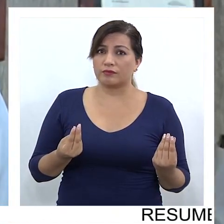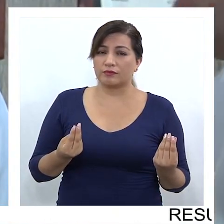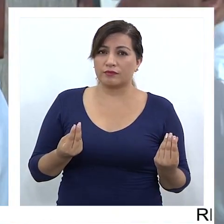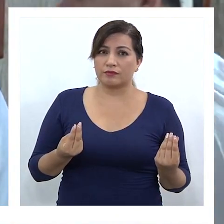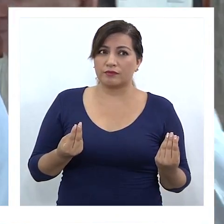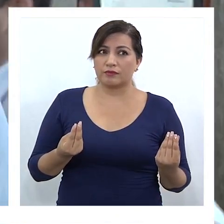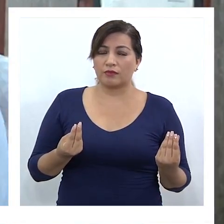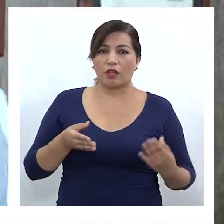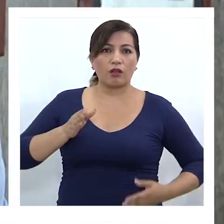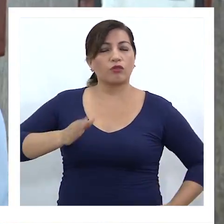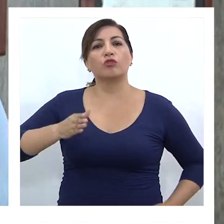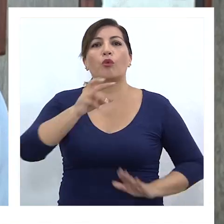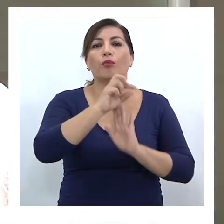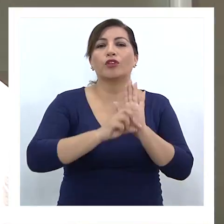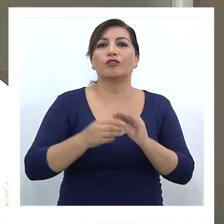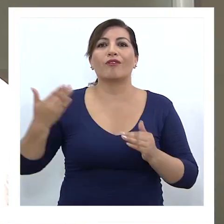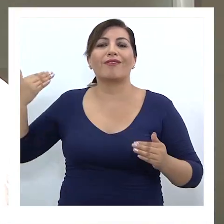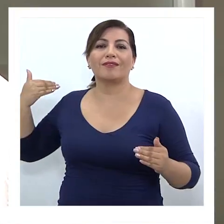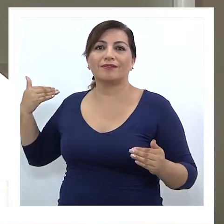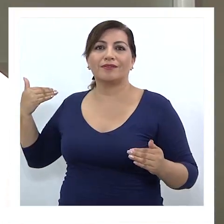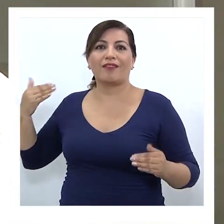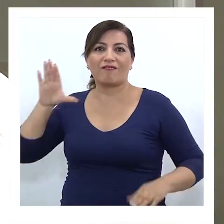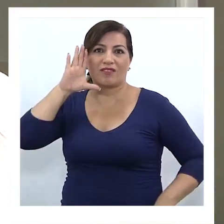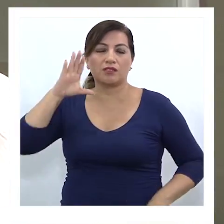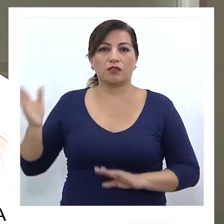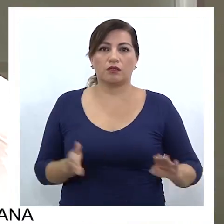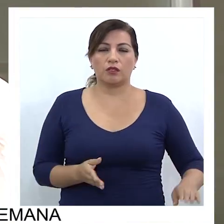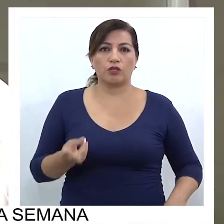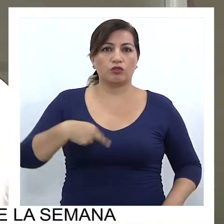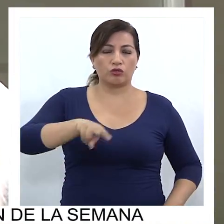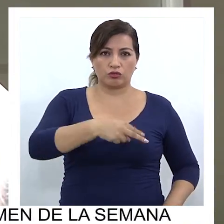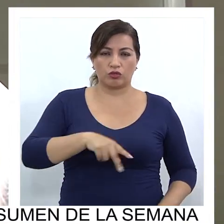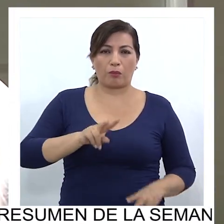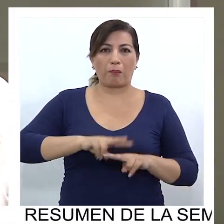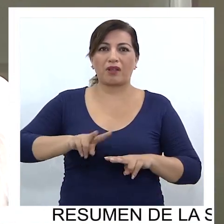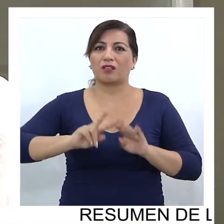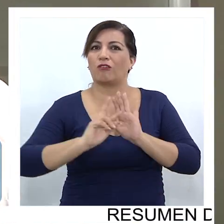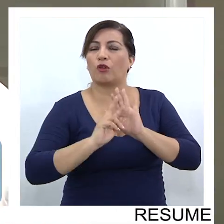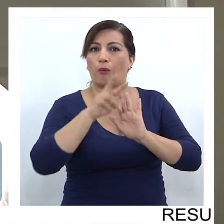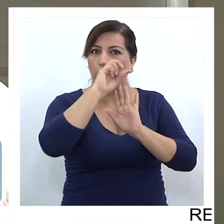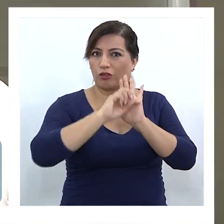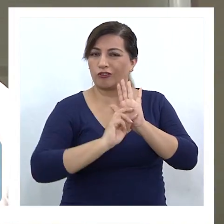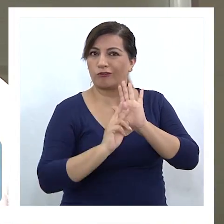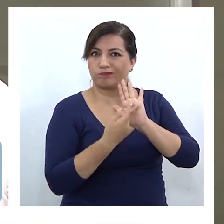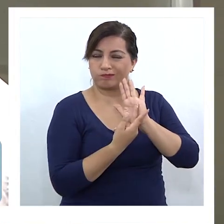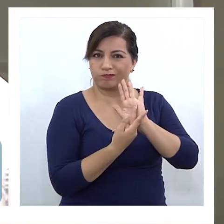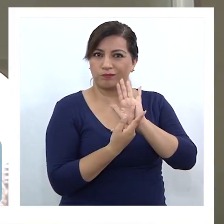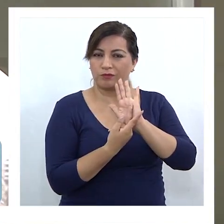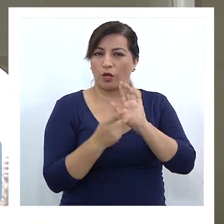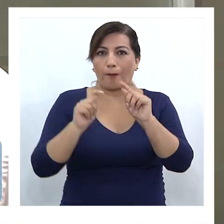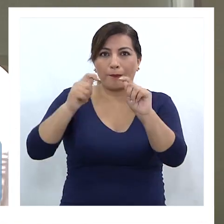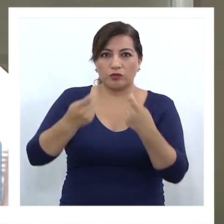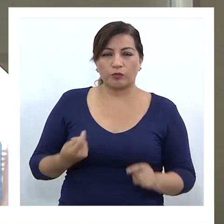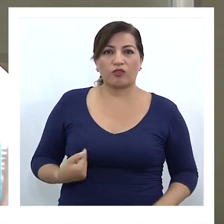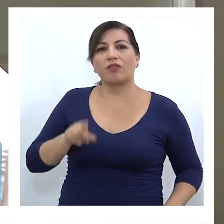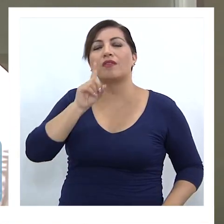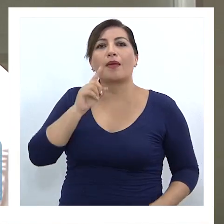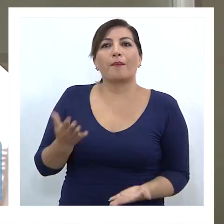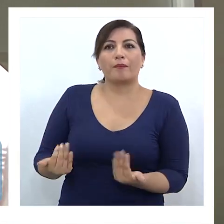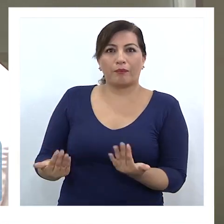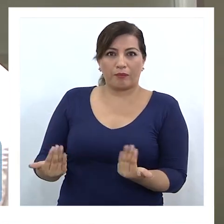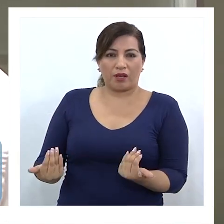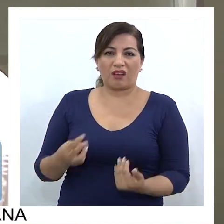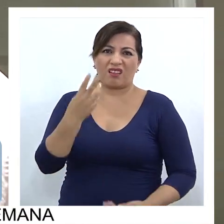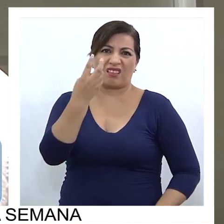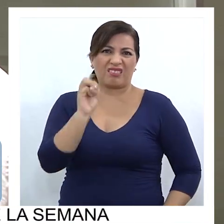la continuidad de los proyectos del gobierno anterior. No puede ser que todavía nosotros para hacer una modificación, para optimizar el uso de nuestro presupuesto, tendríamos que esperar